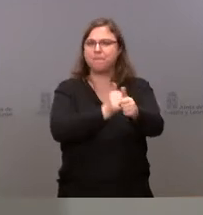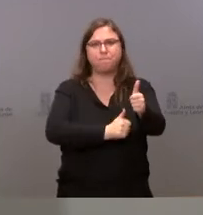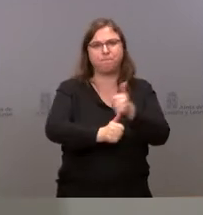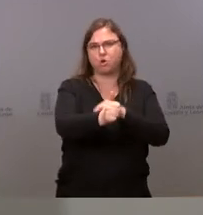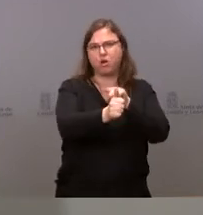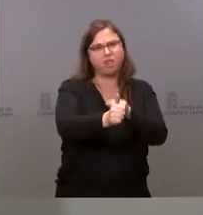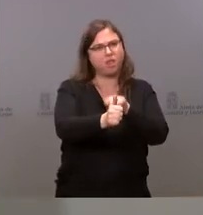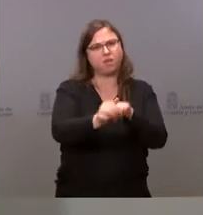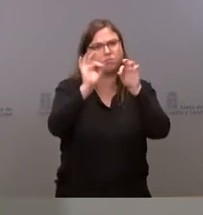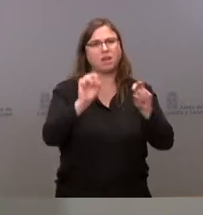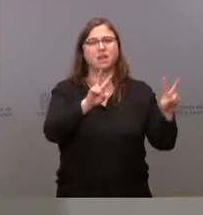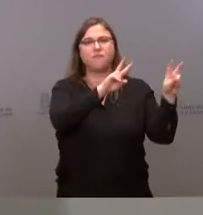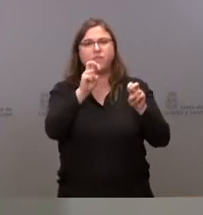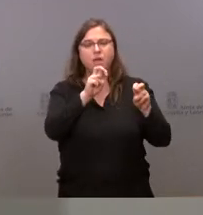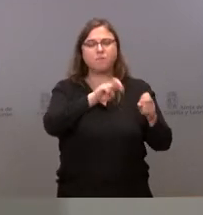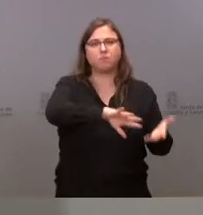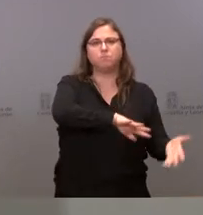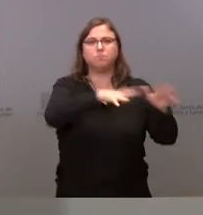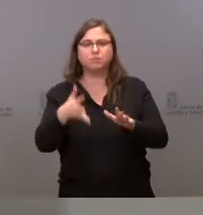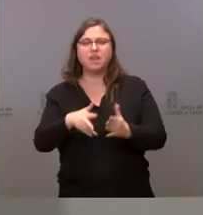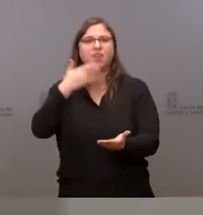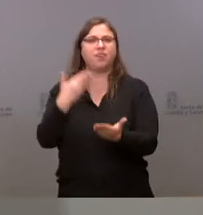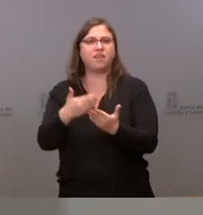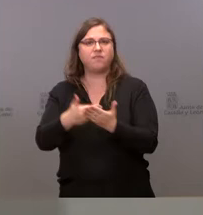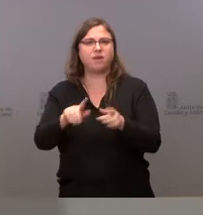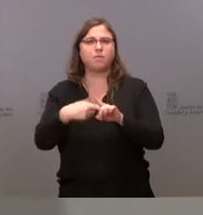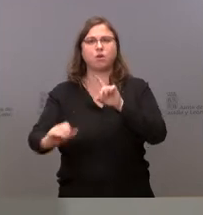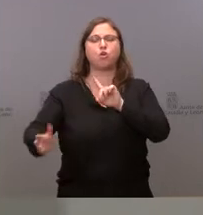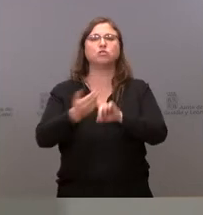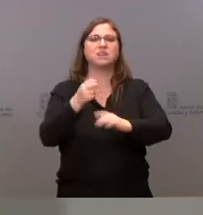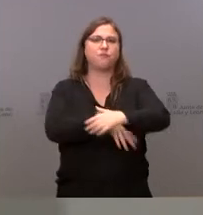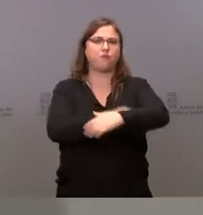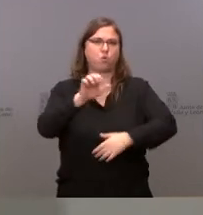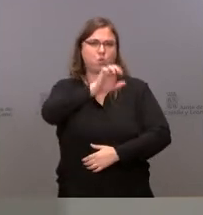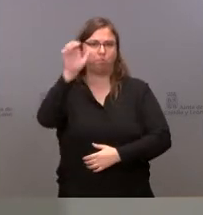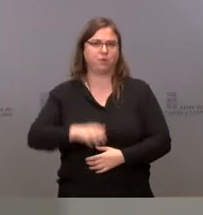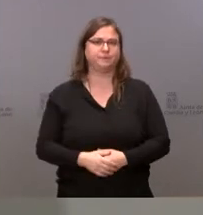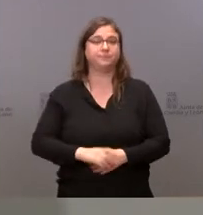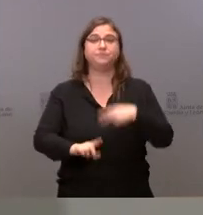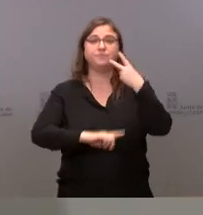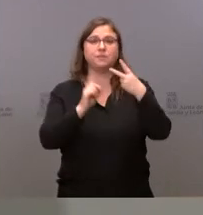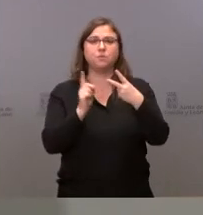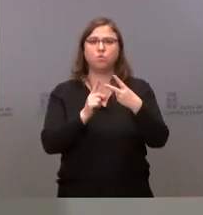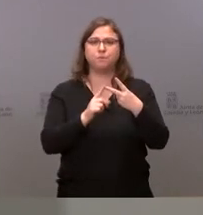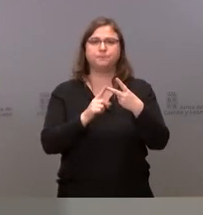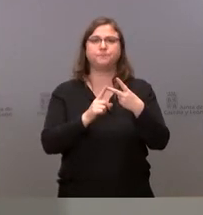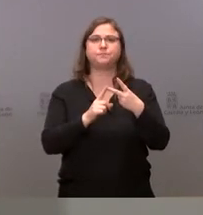al tema de la ejecución, de la certificación y de la obtención de los fondos europeos. Y, en segundo lugar,